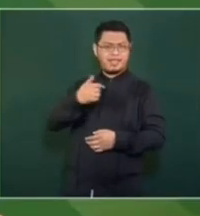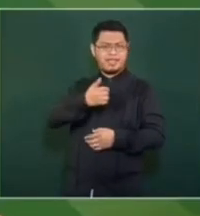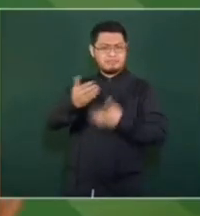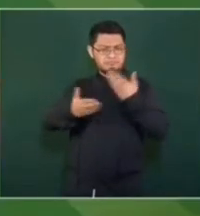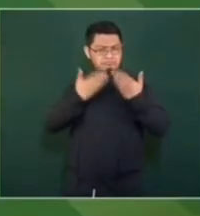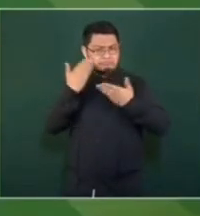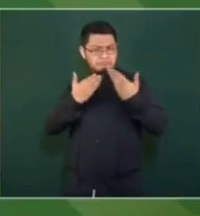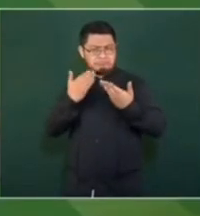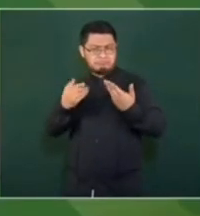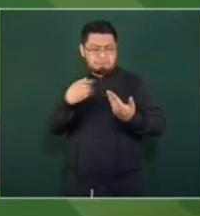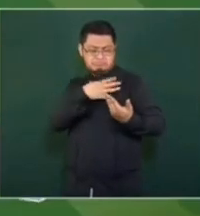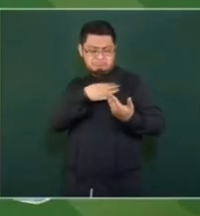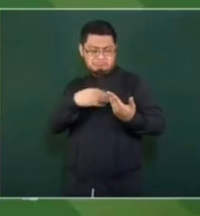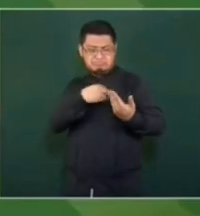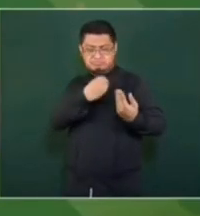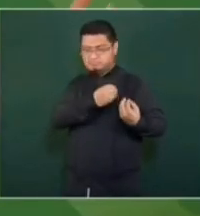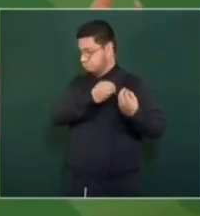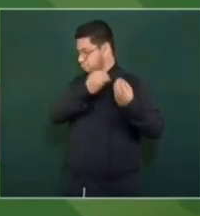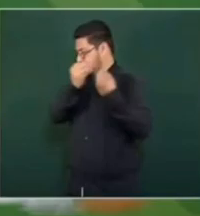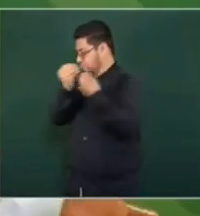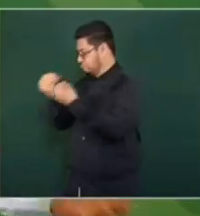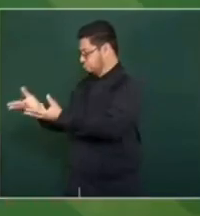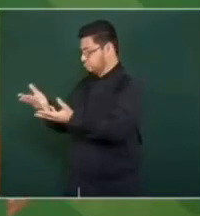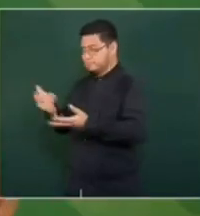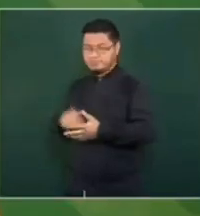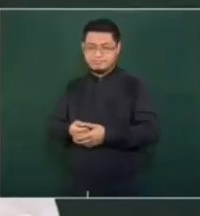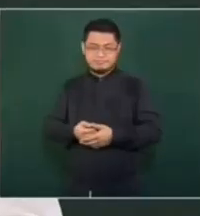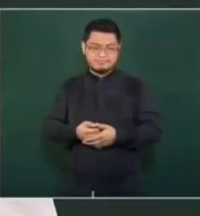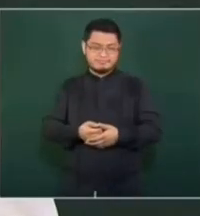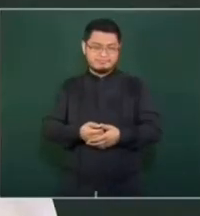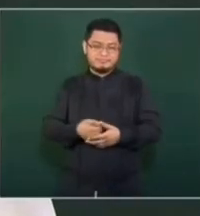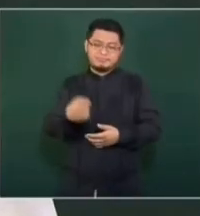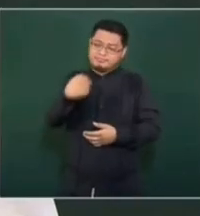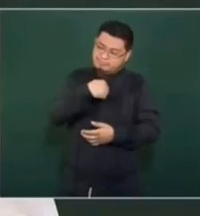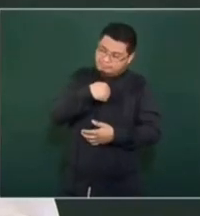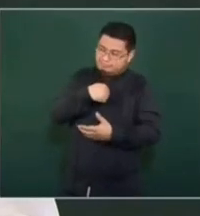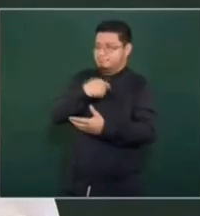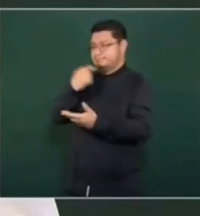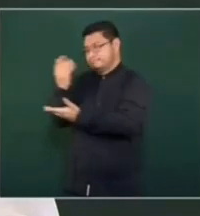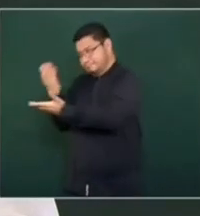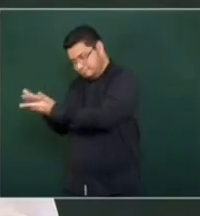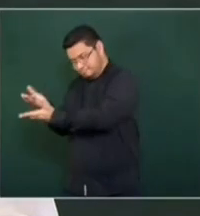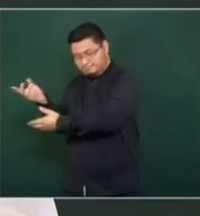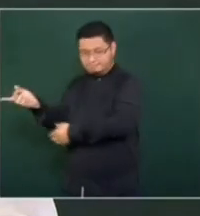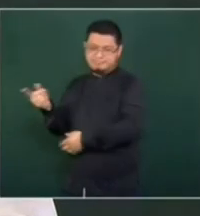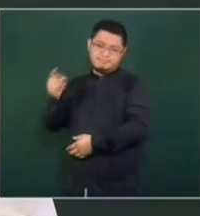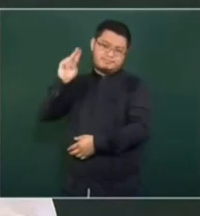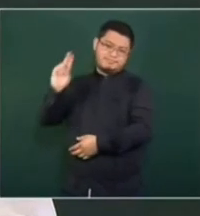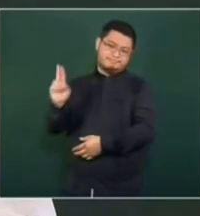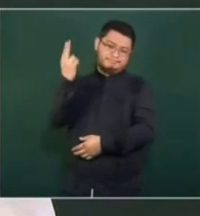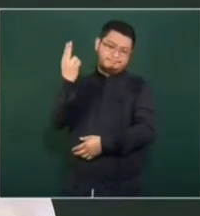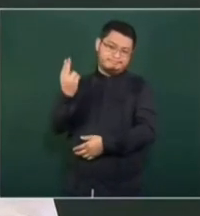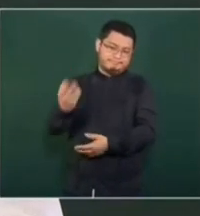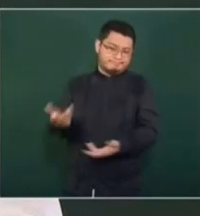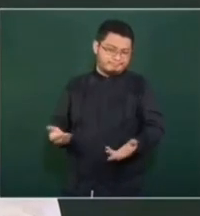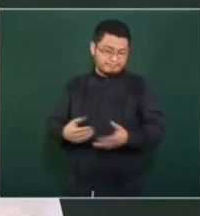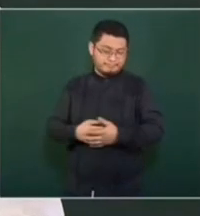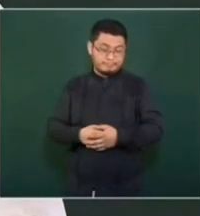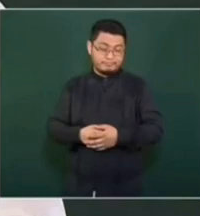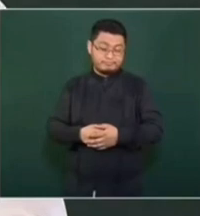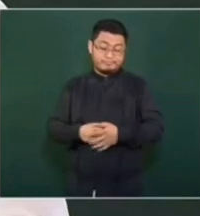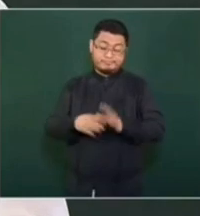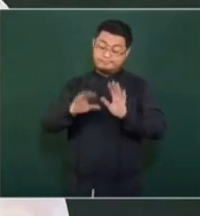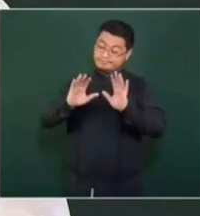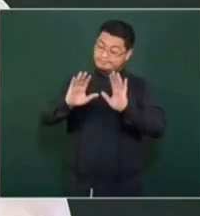o sea, soy parte de la UNAM. Sin embargo,